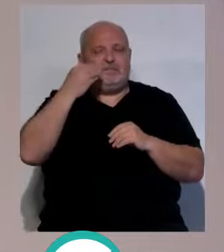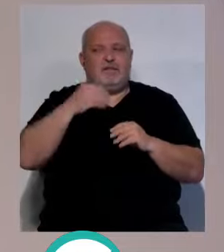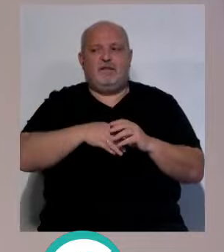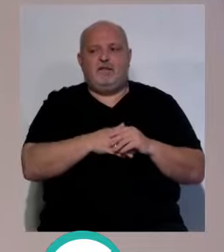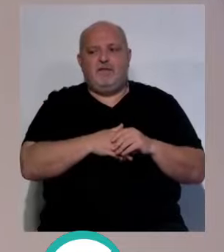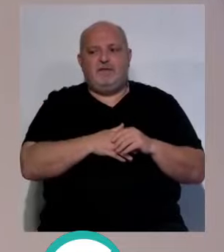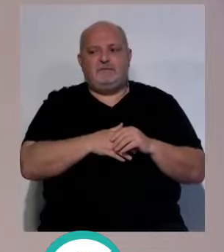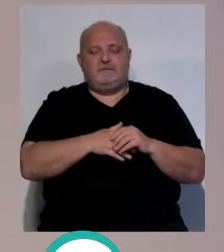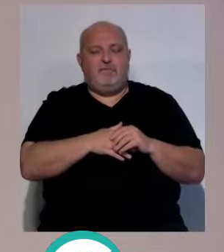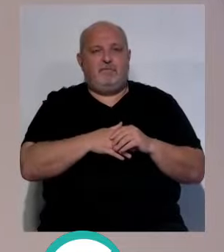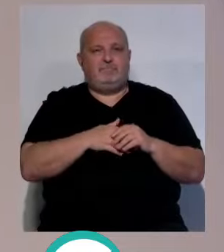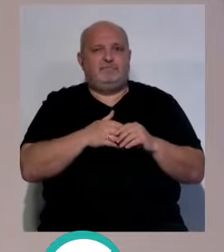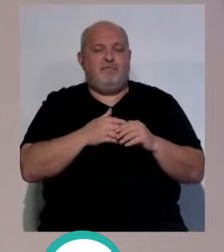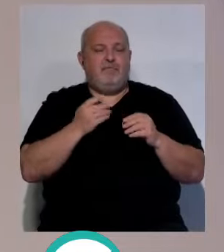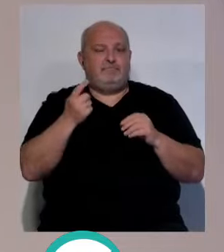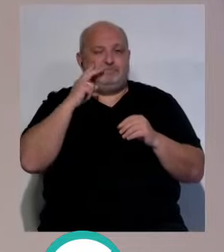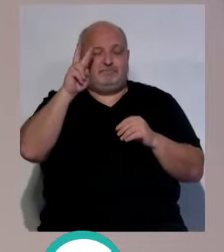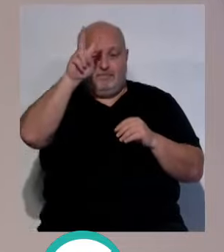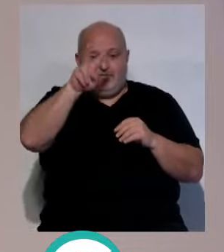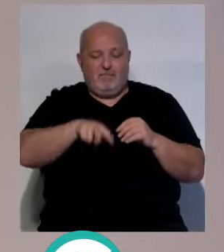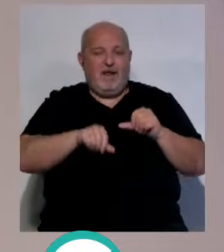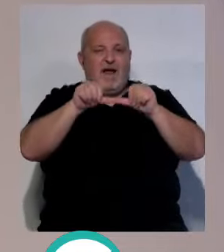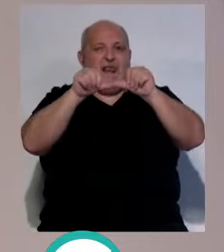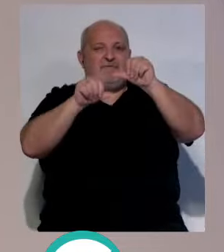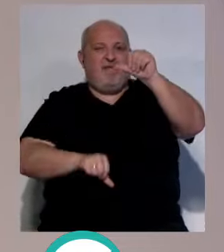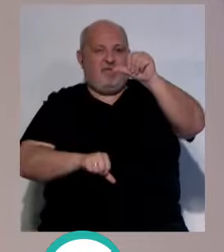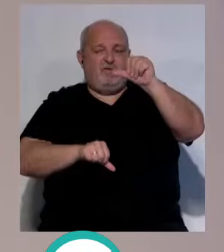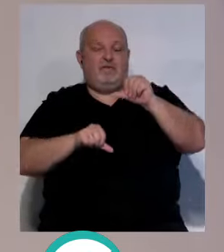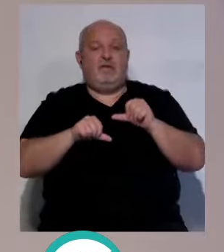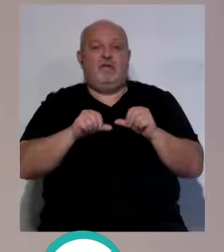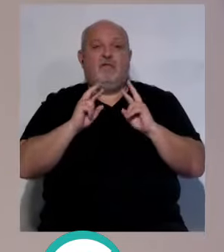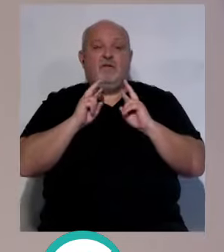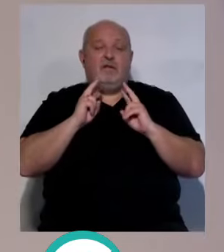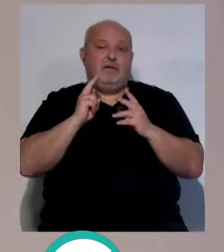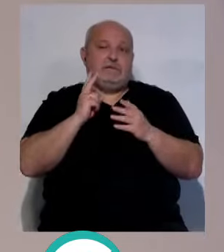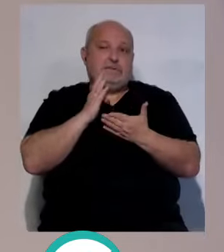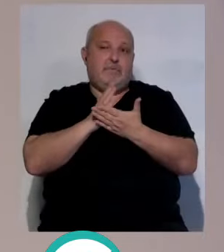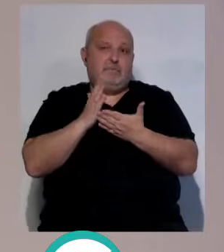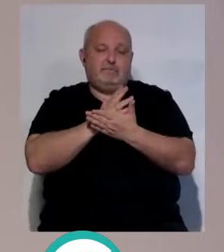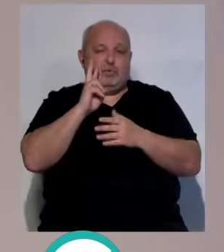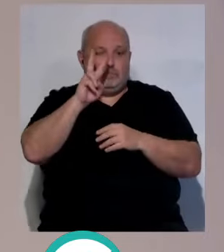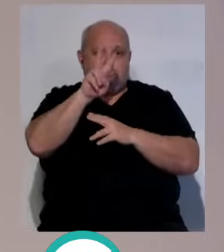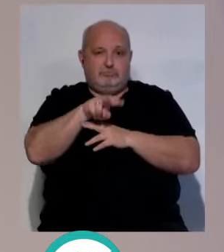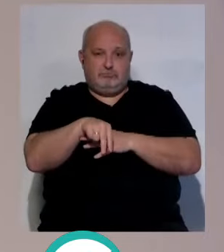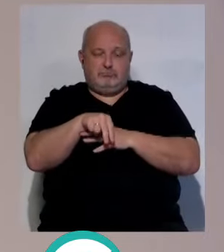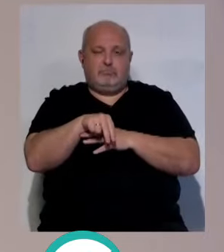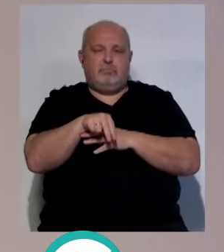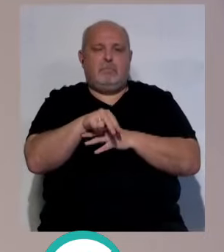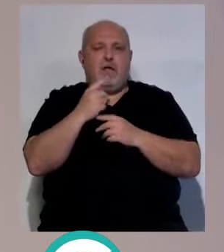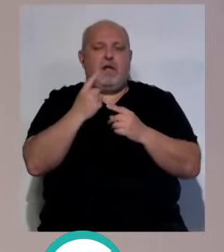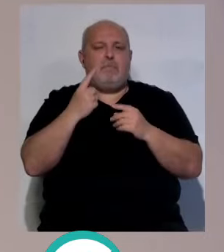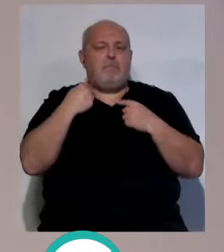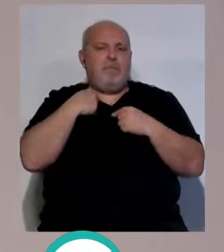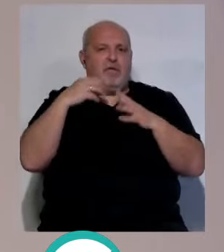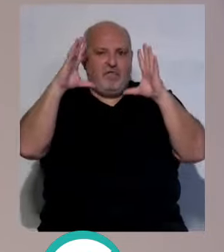si miramos la clasificación y tuvimos la ventaja o desventaja, según como se quiera mirar, de que había perdido